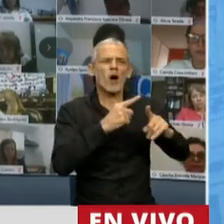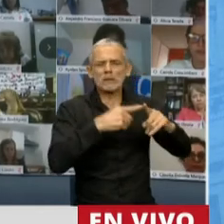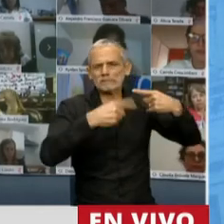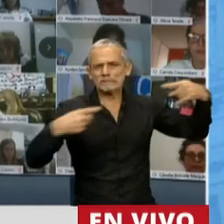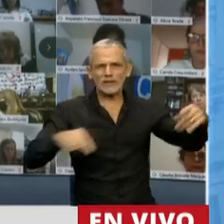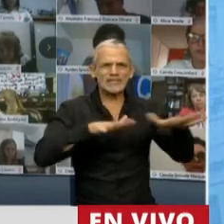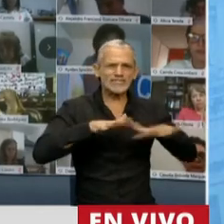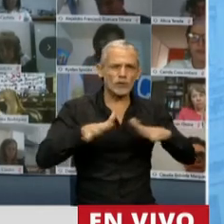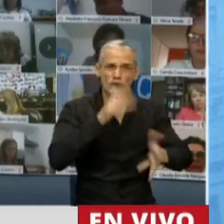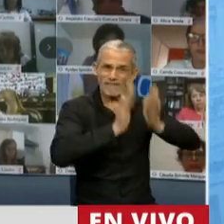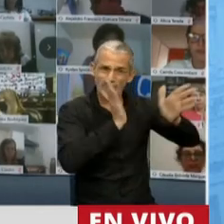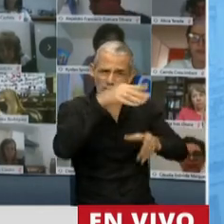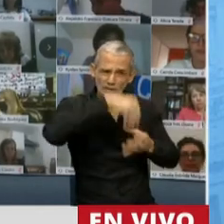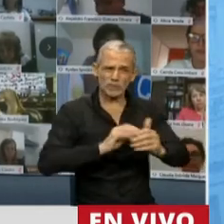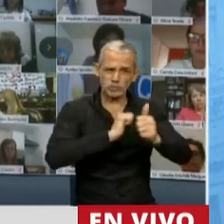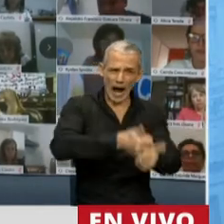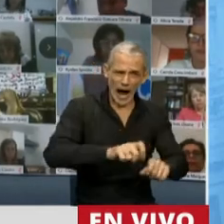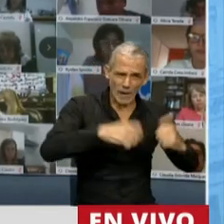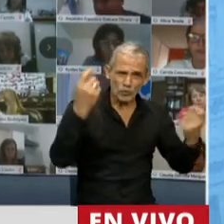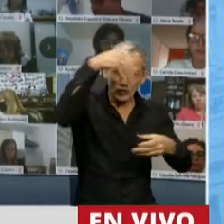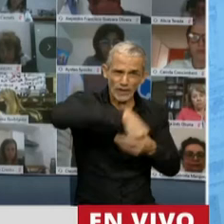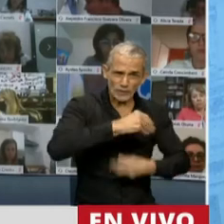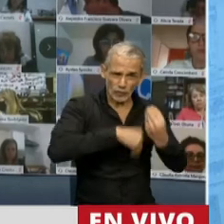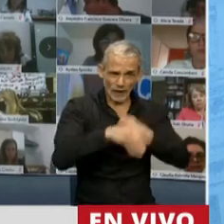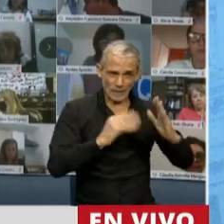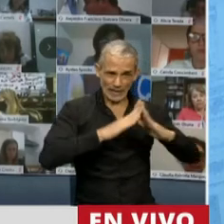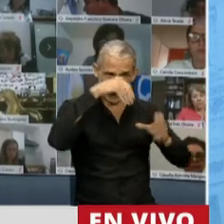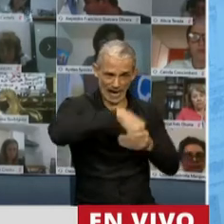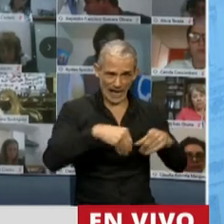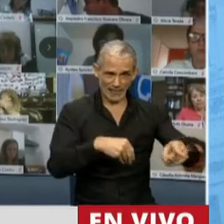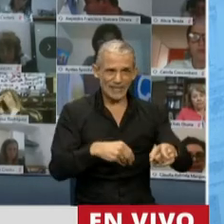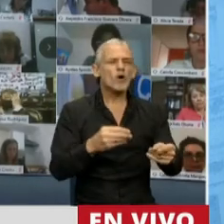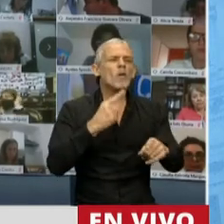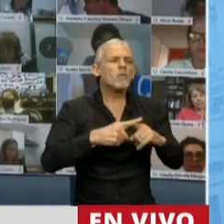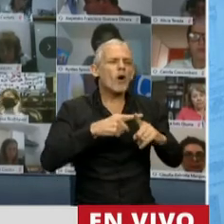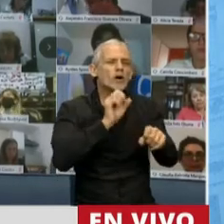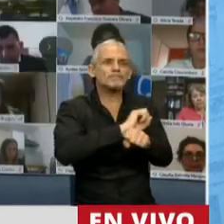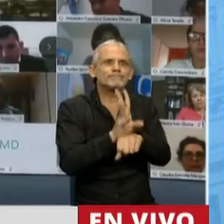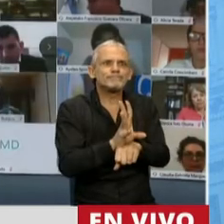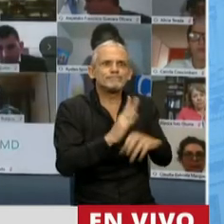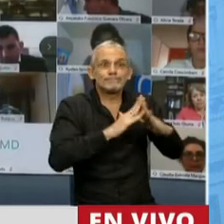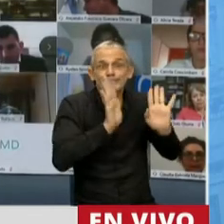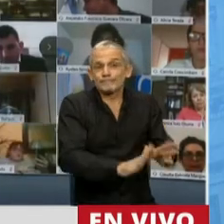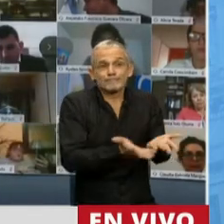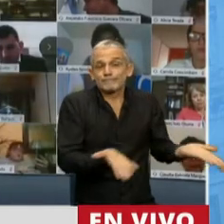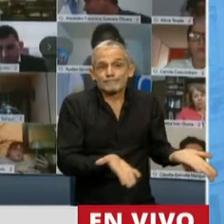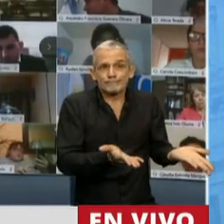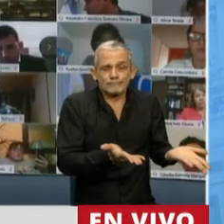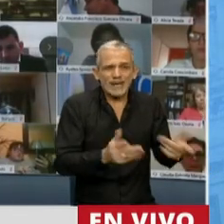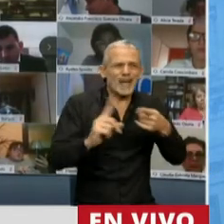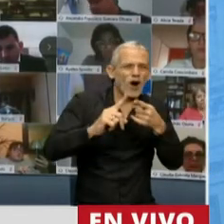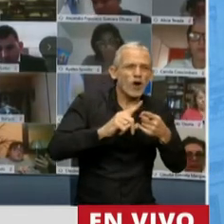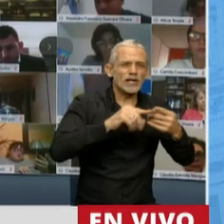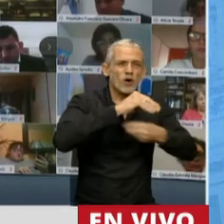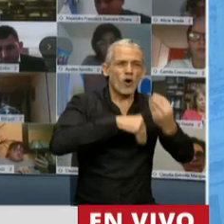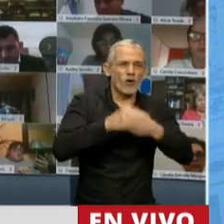situaciones de violencia o abuso intrafamiliares que con motivo del confinamiento están lejos de los contactos